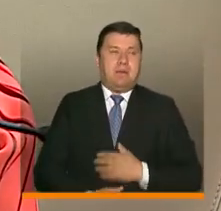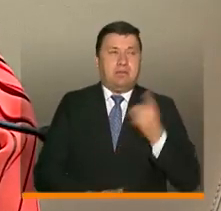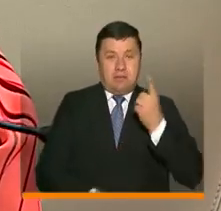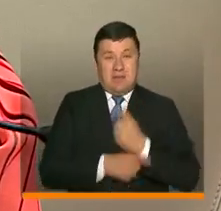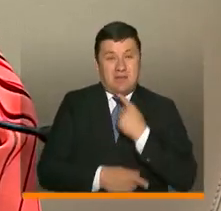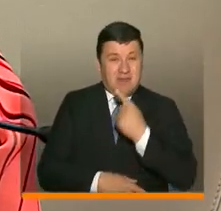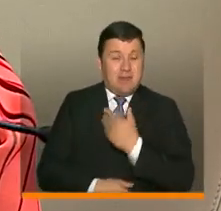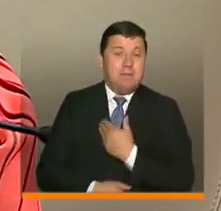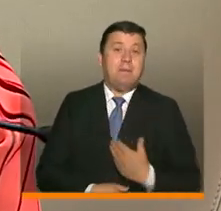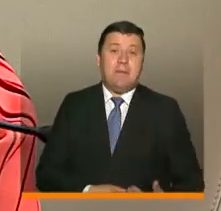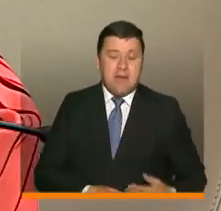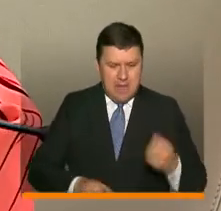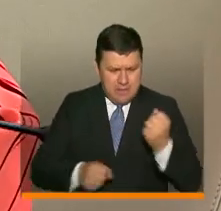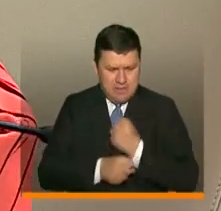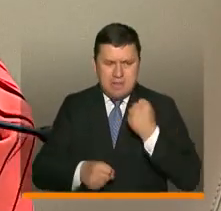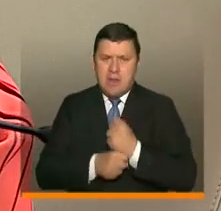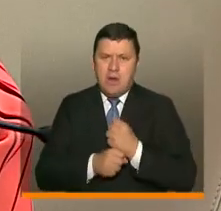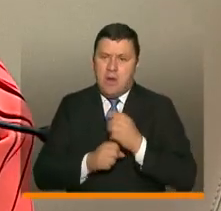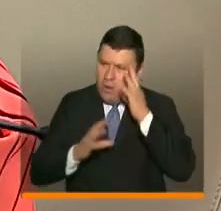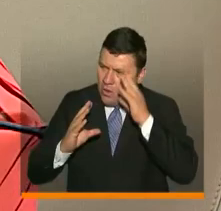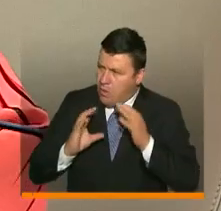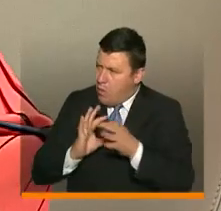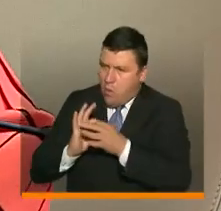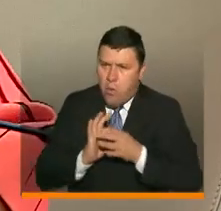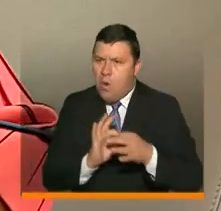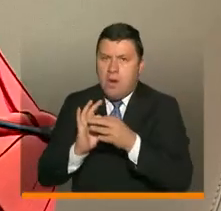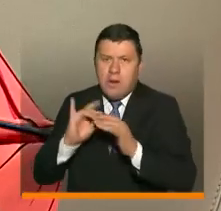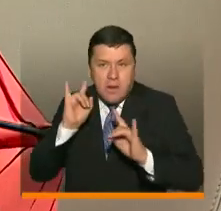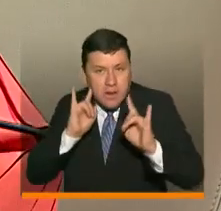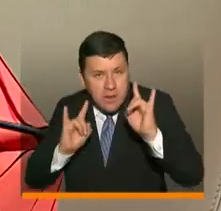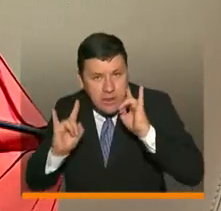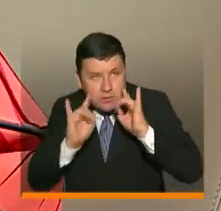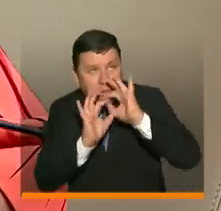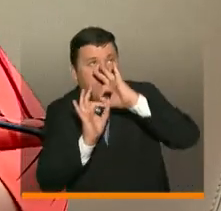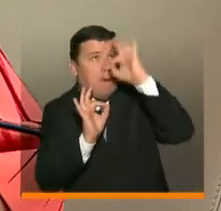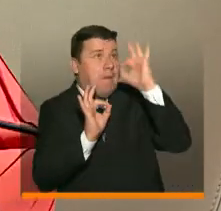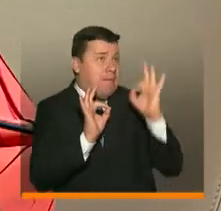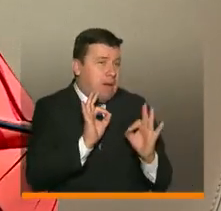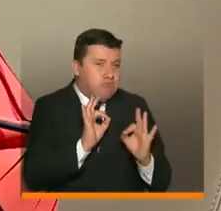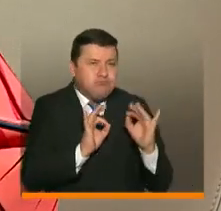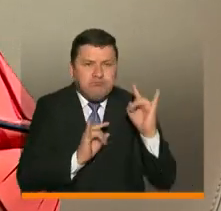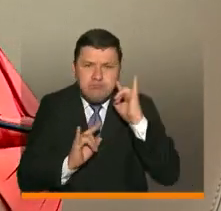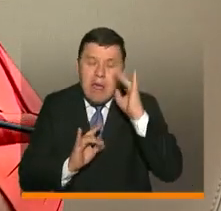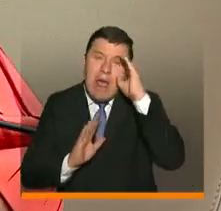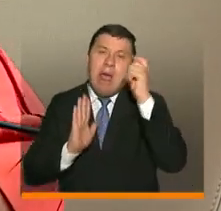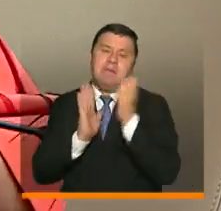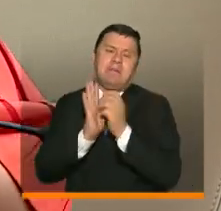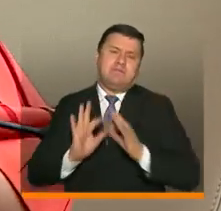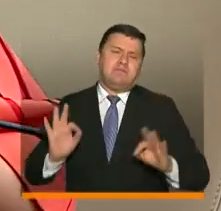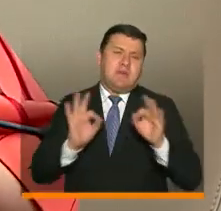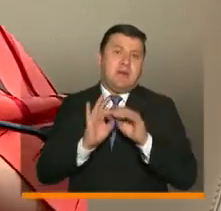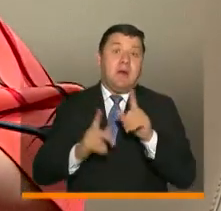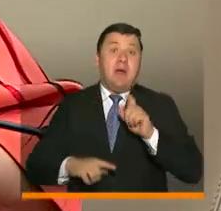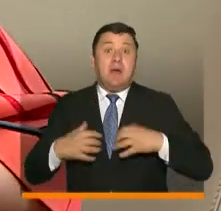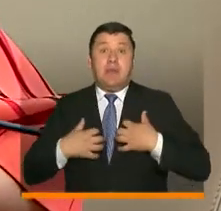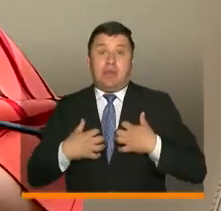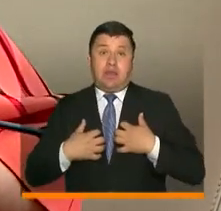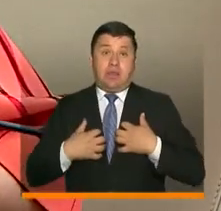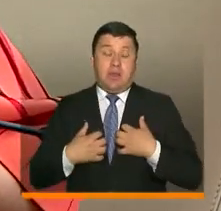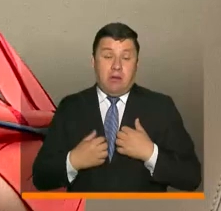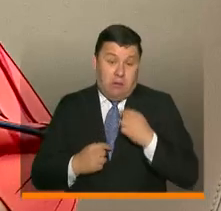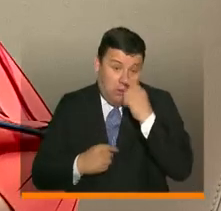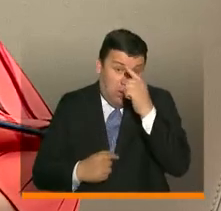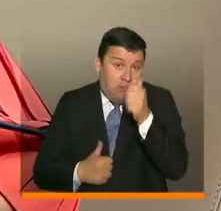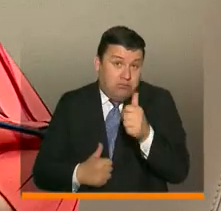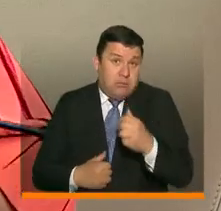presidente, estamos trabajando articuladamente, escuchando las regiones, teniendo en cuenta todos los temores que son genuinos,